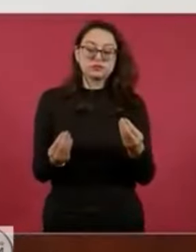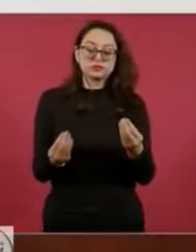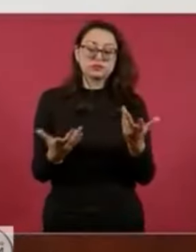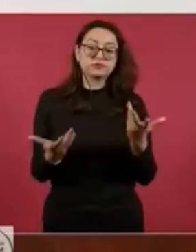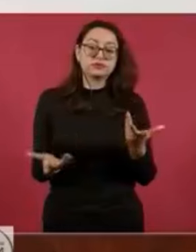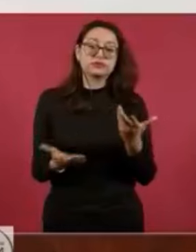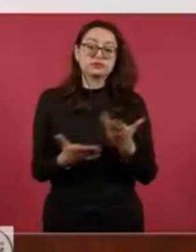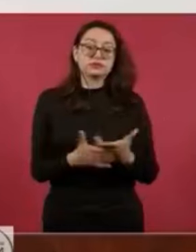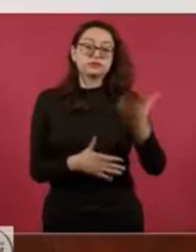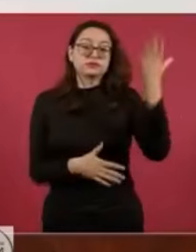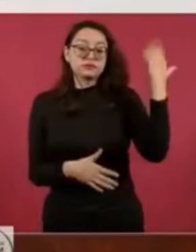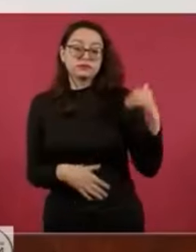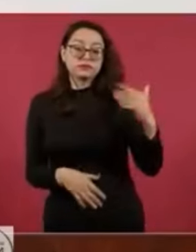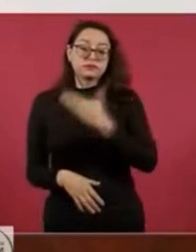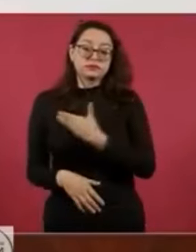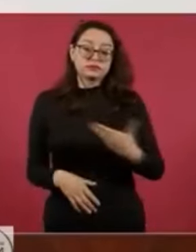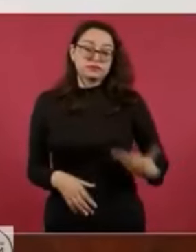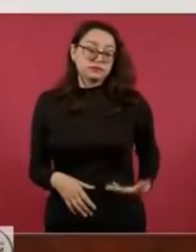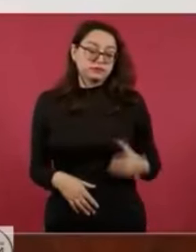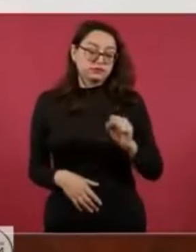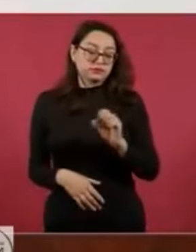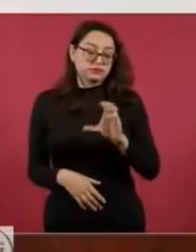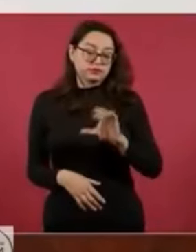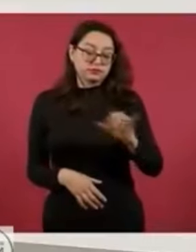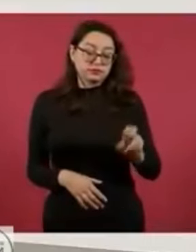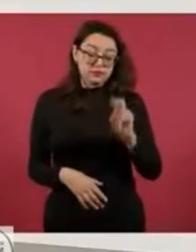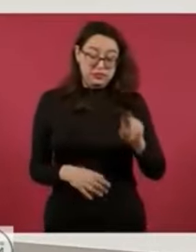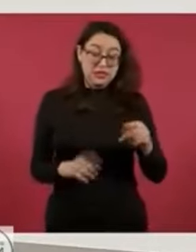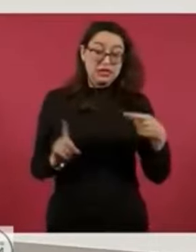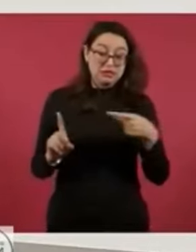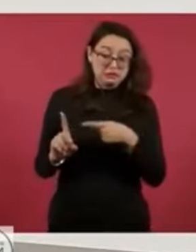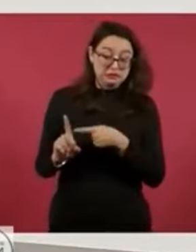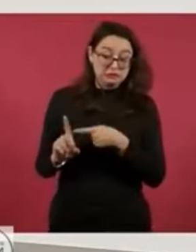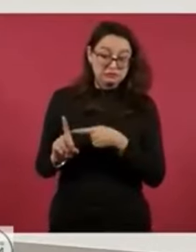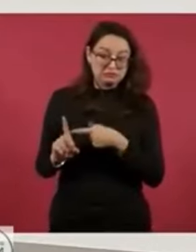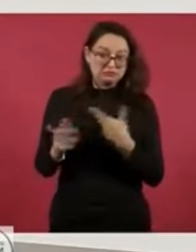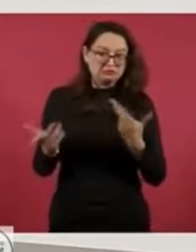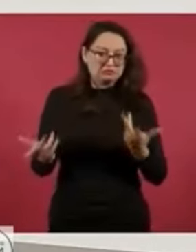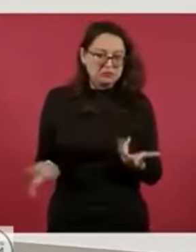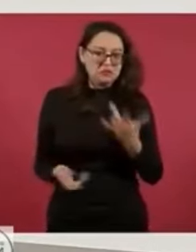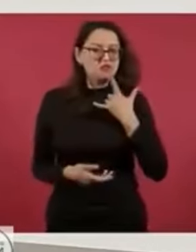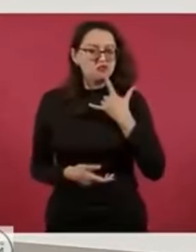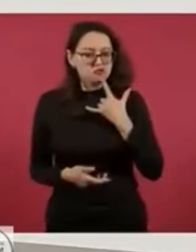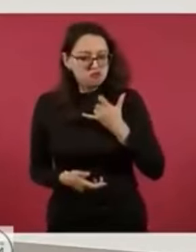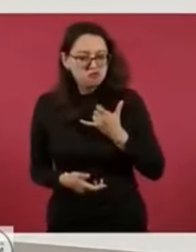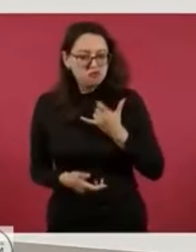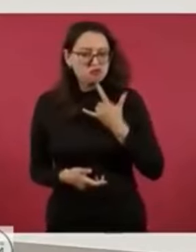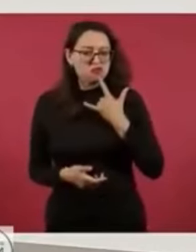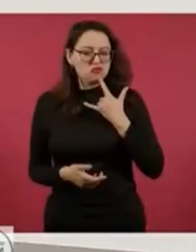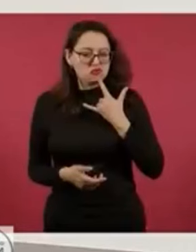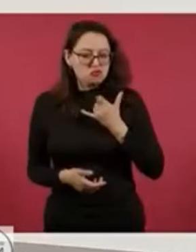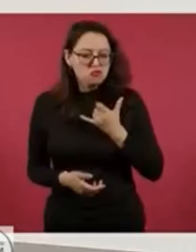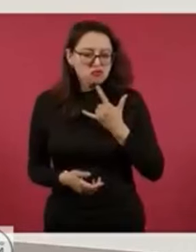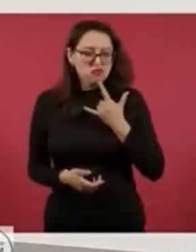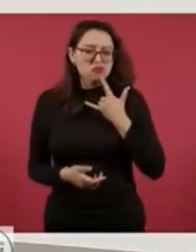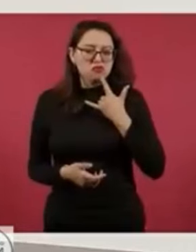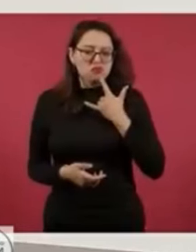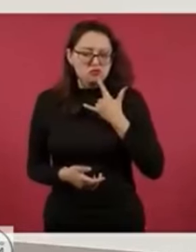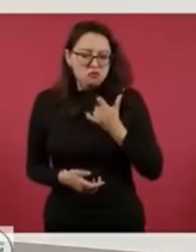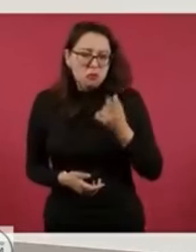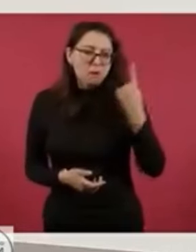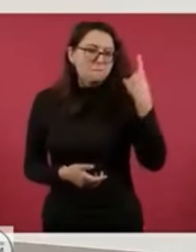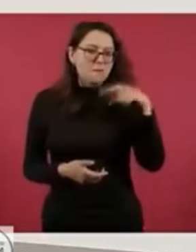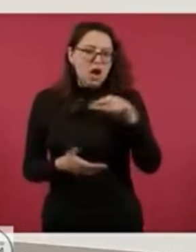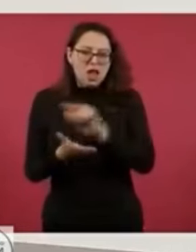estuvo de presidente de la Corte, hizo todo lo